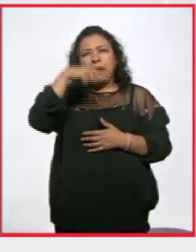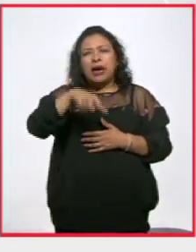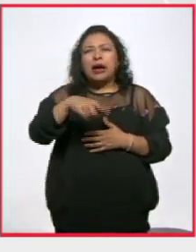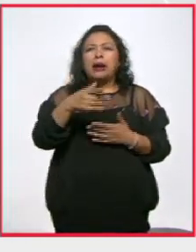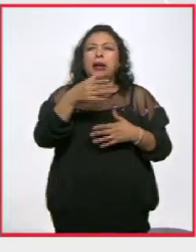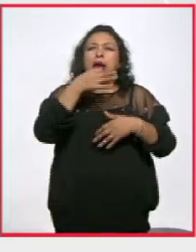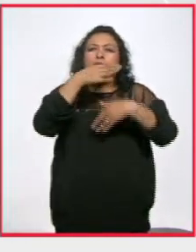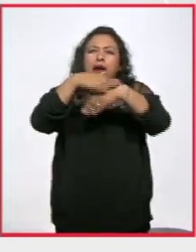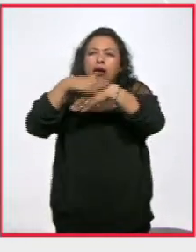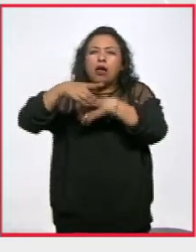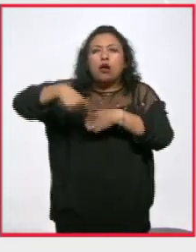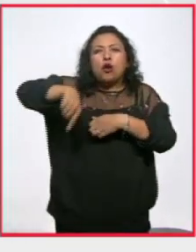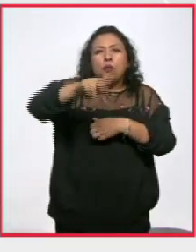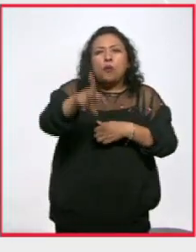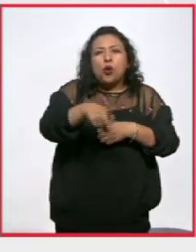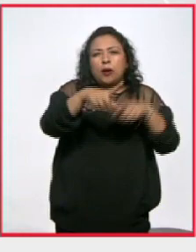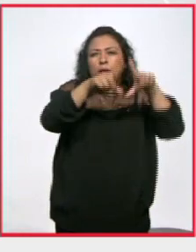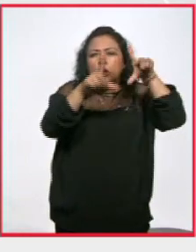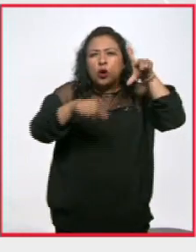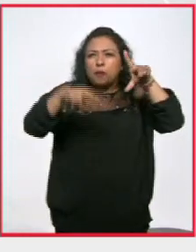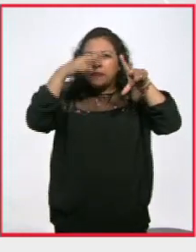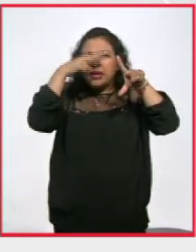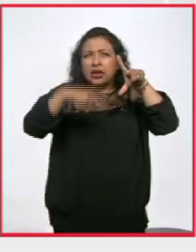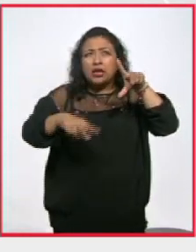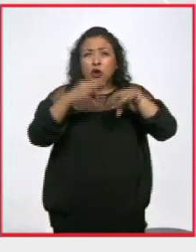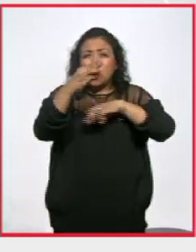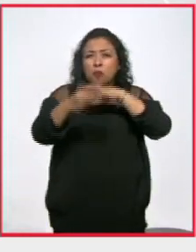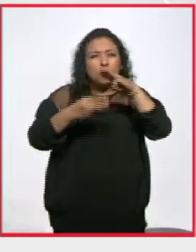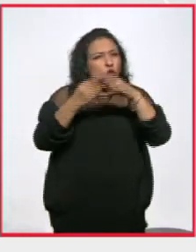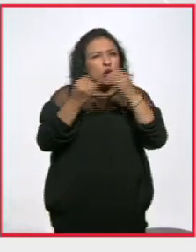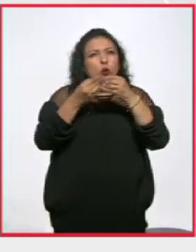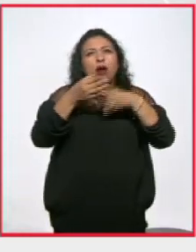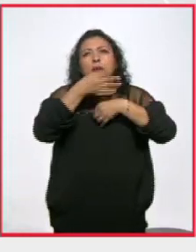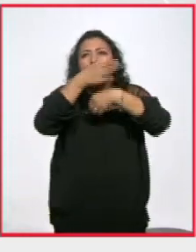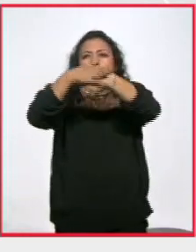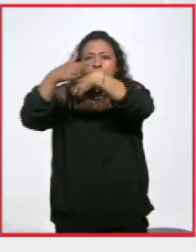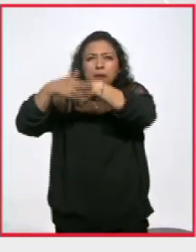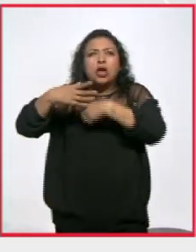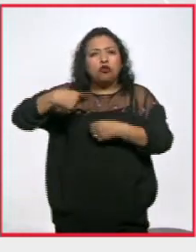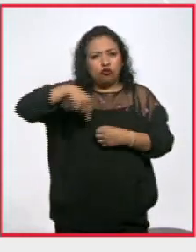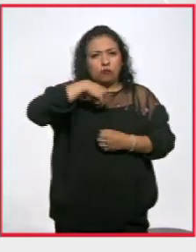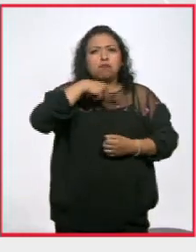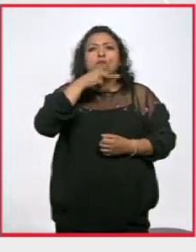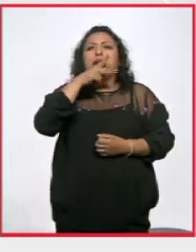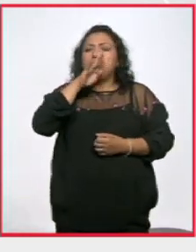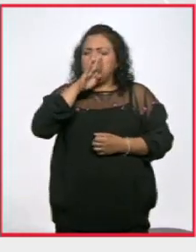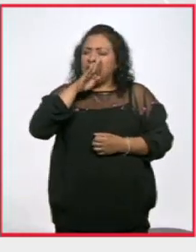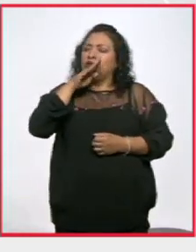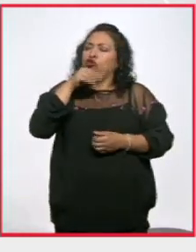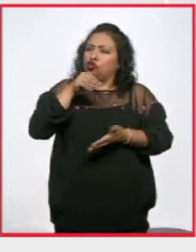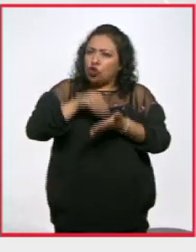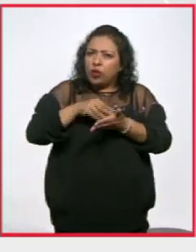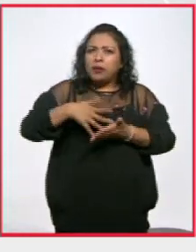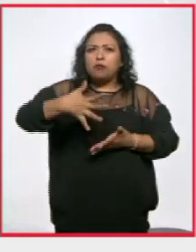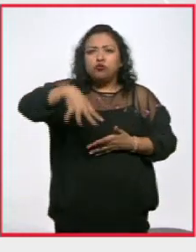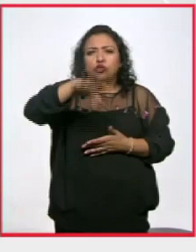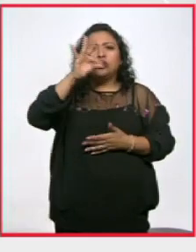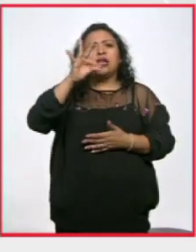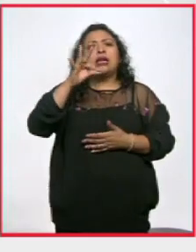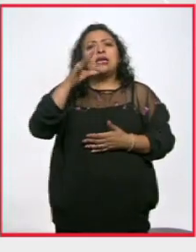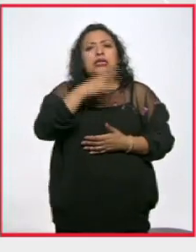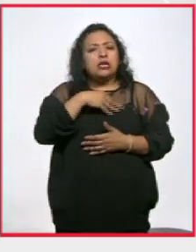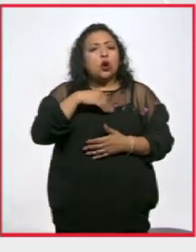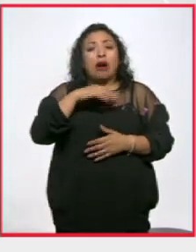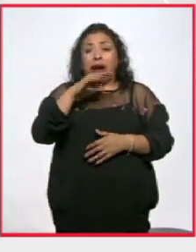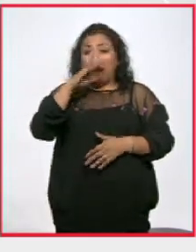como pueblo de México y como el mundo entero, a que nosotros los padres de familia seguimos buscando a nuestros hijos hasta